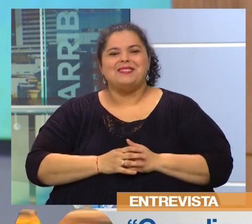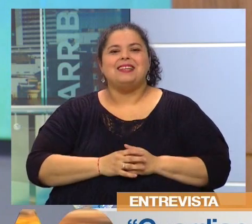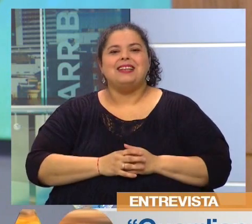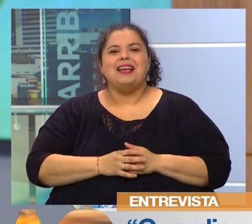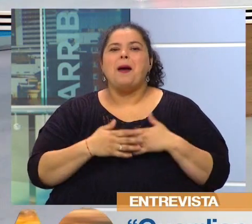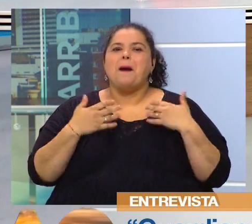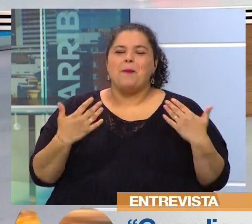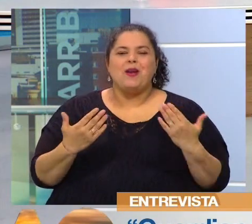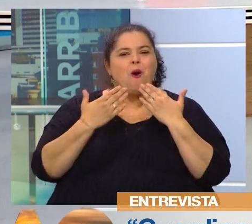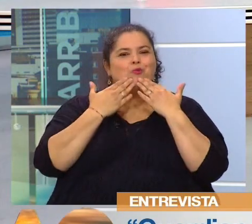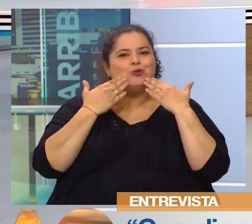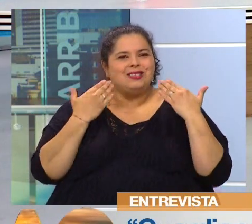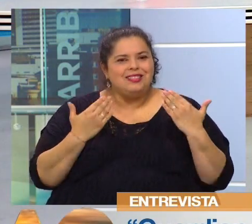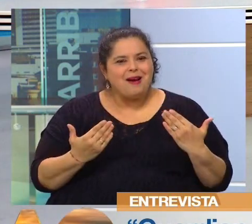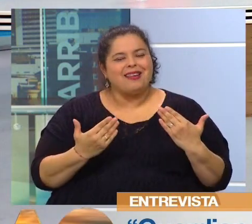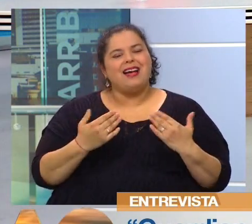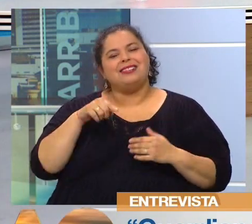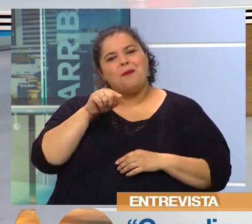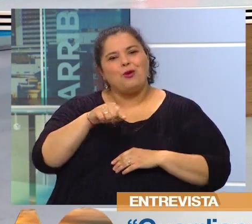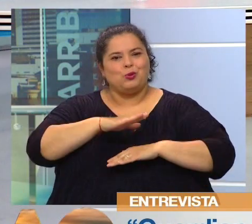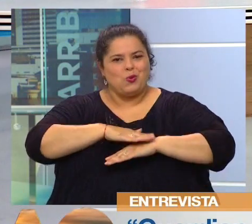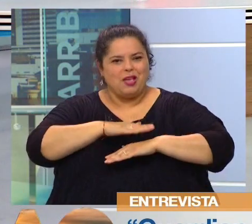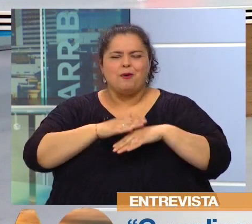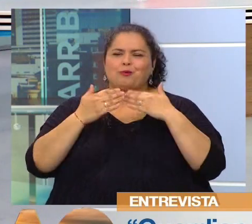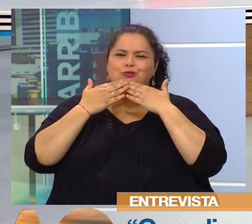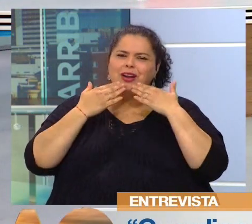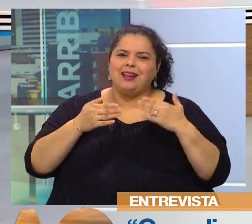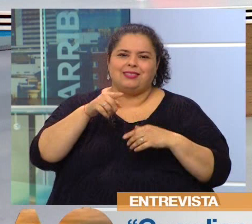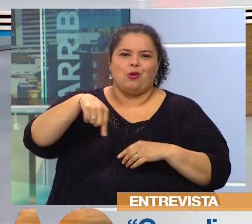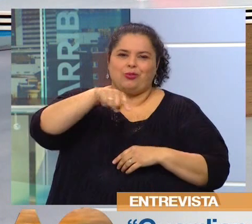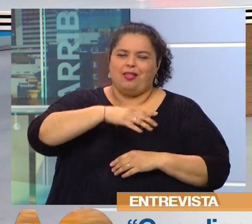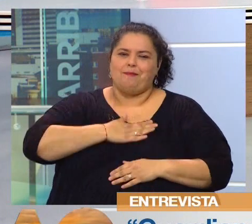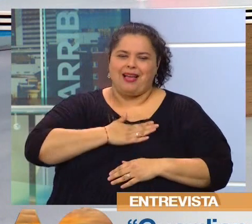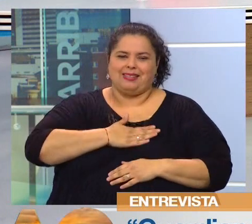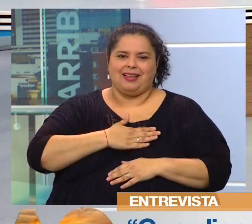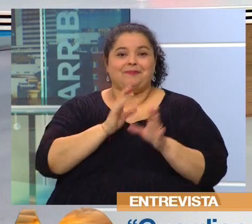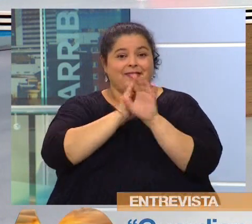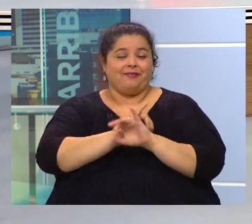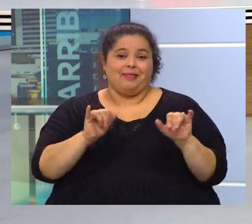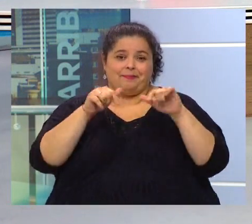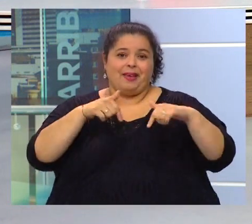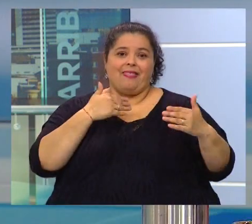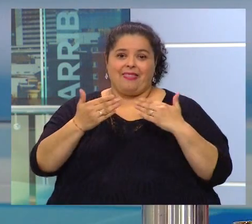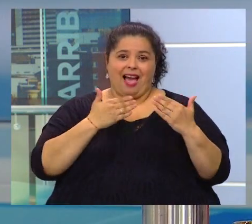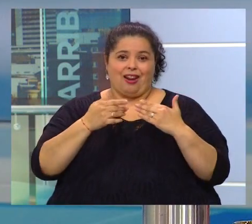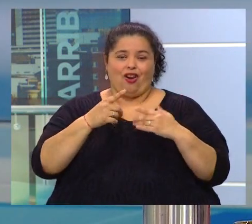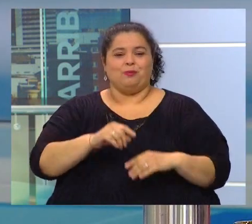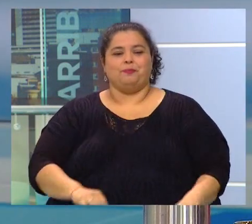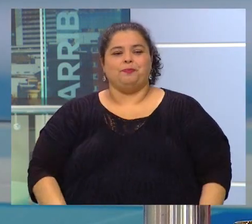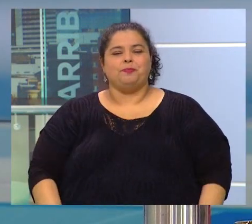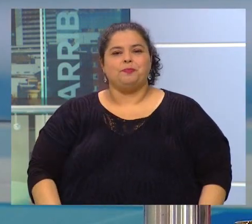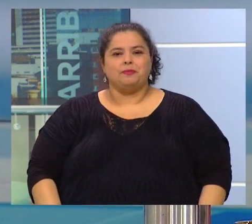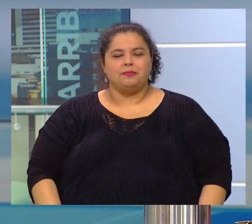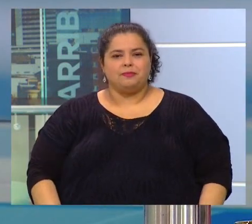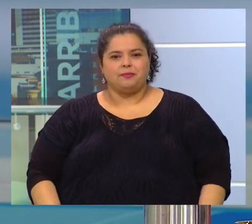Bueno, Emilia, muchísimas gracias por este tiempo. No, gracias a ustedes, un placer. Bueno, cerramos por aquí entonces el diálogo con Emilia Díaz,